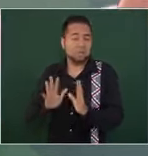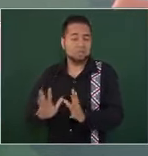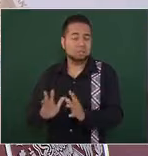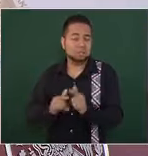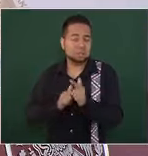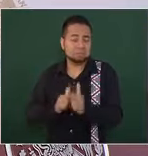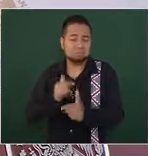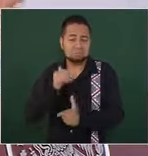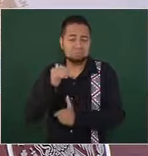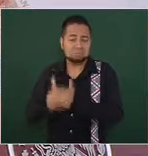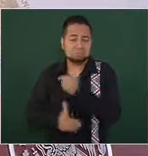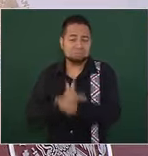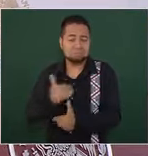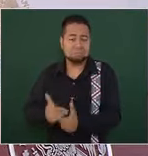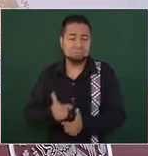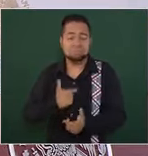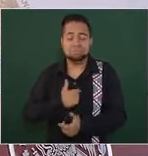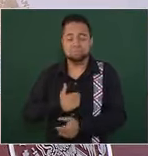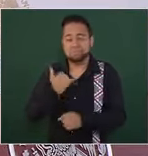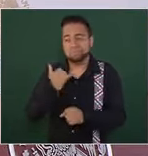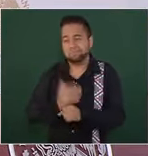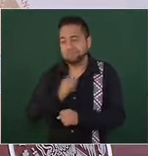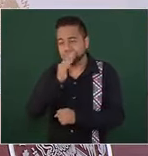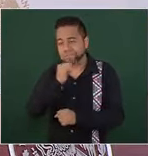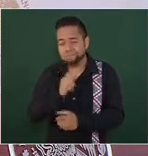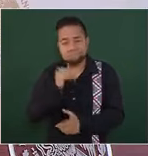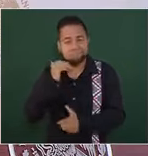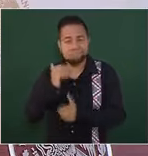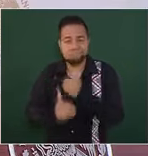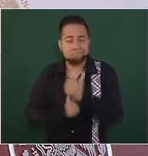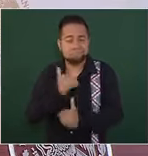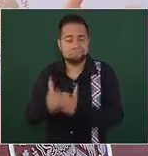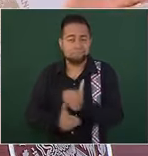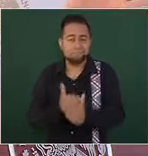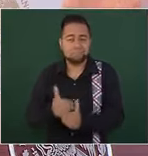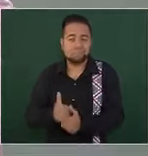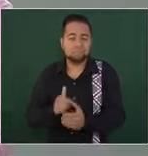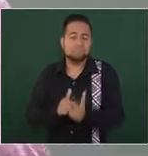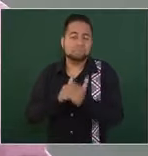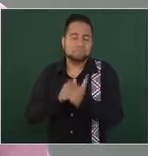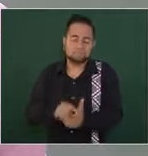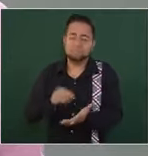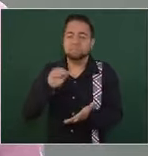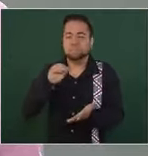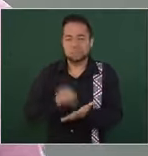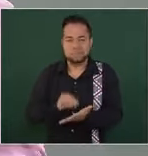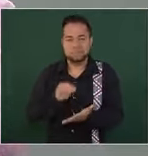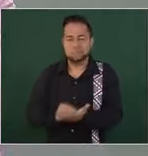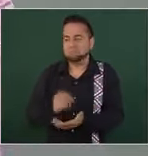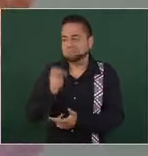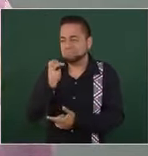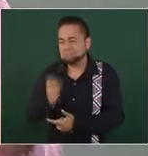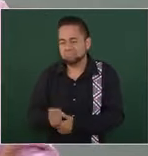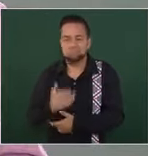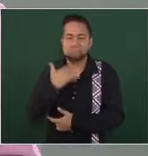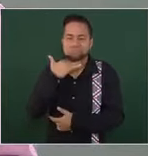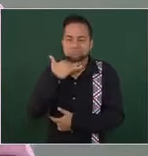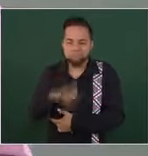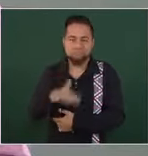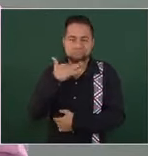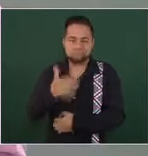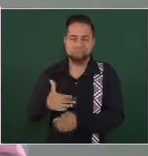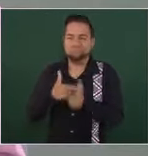no se pudo avanzar y seguimos padeciendo de toda la corrupción